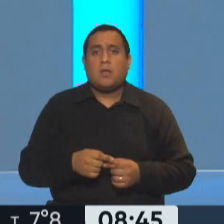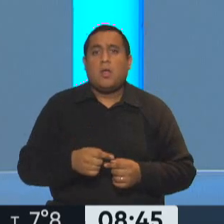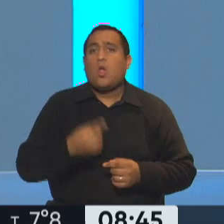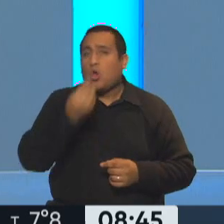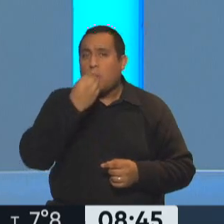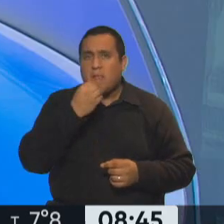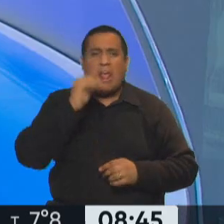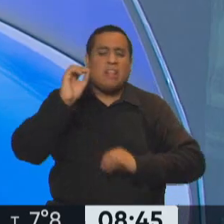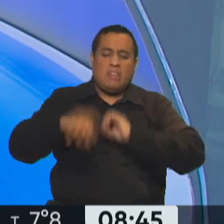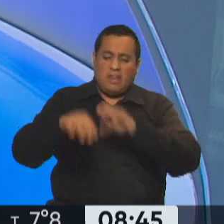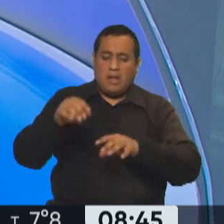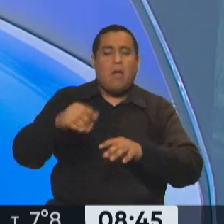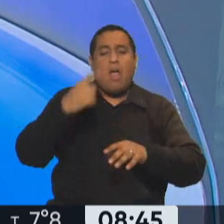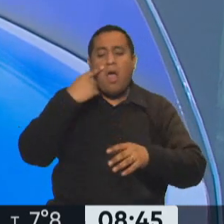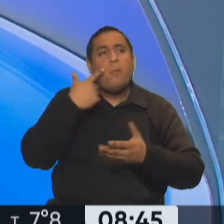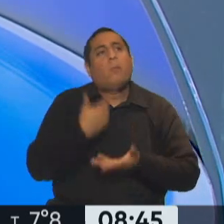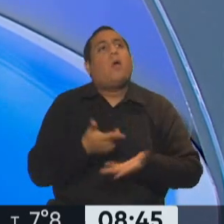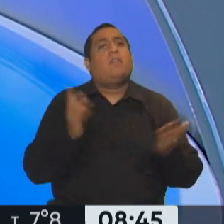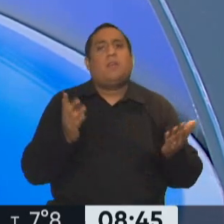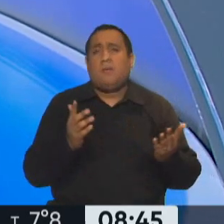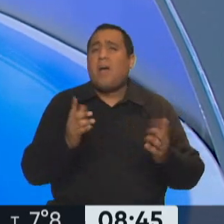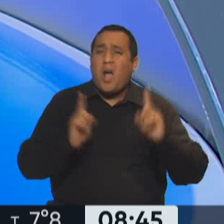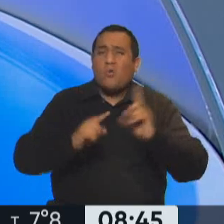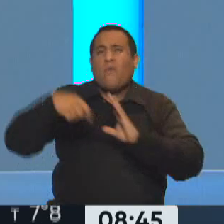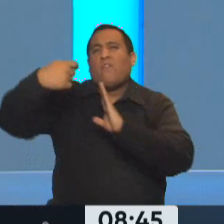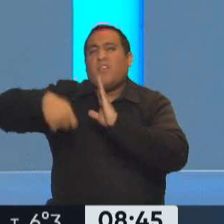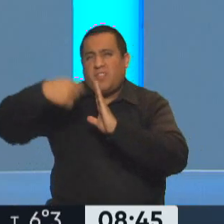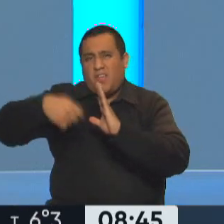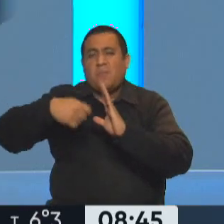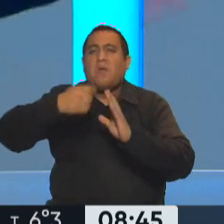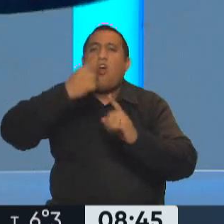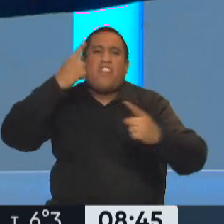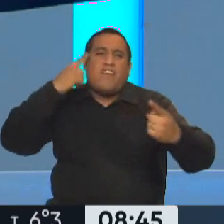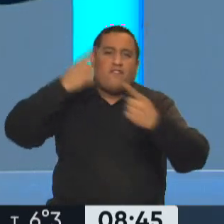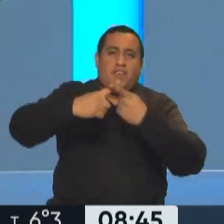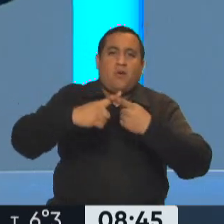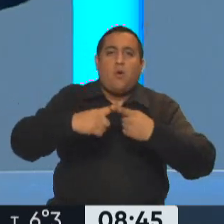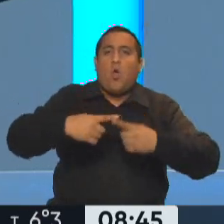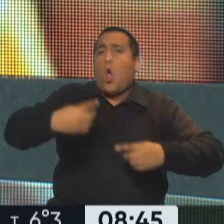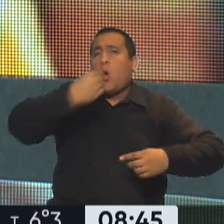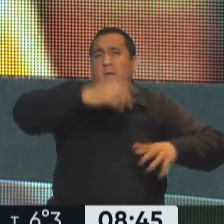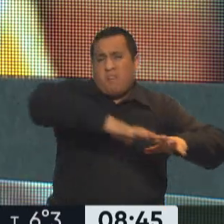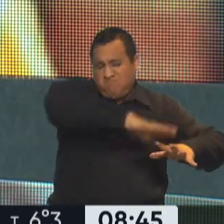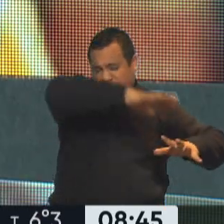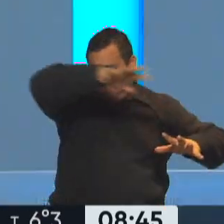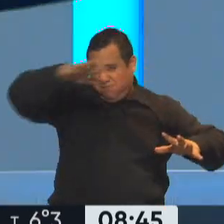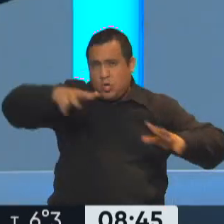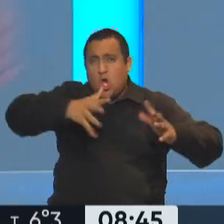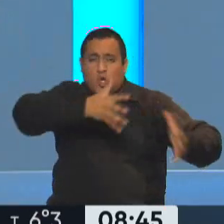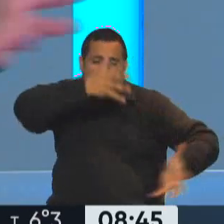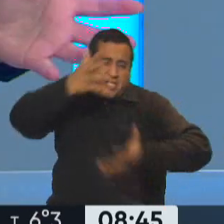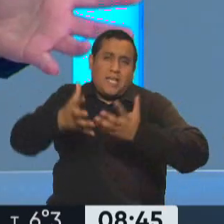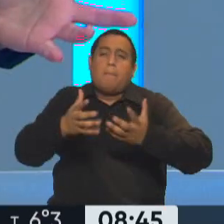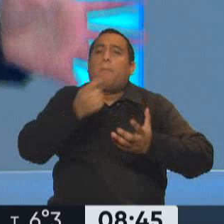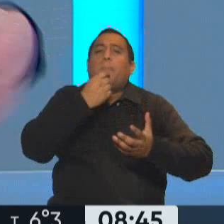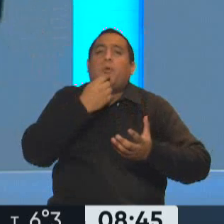de comida, porque también hay muchos videos y desafíos que son grandes cantidades de comida, donde se cocina un pancho